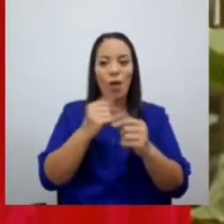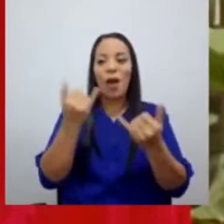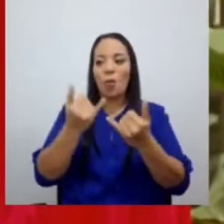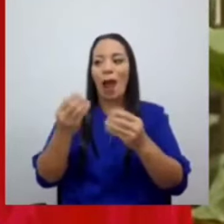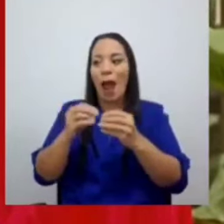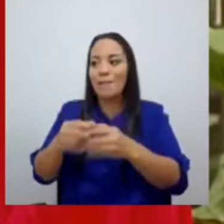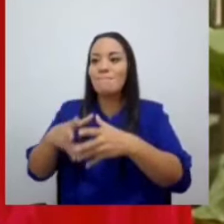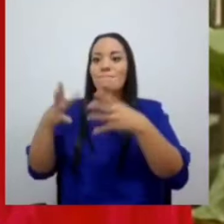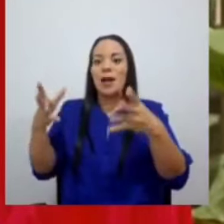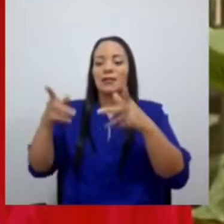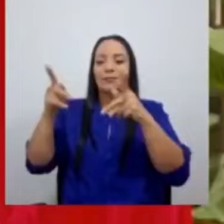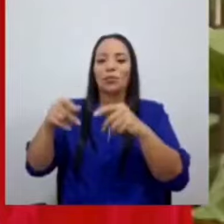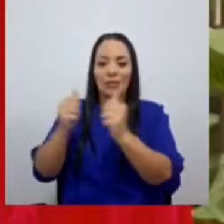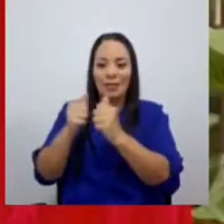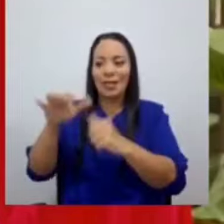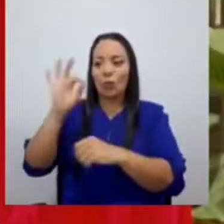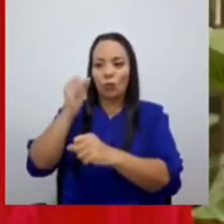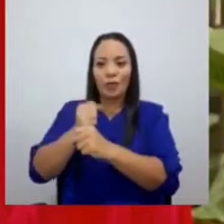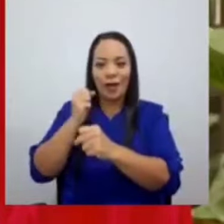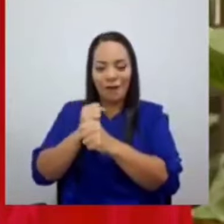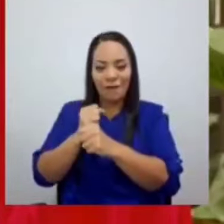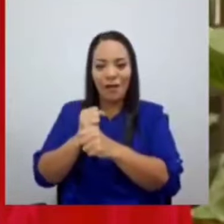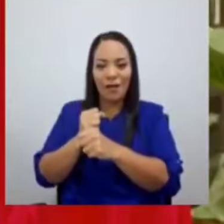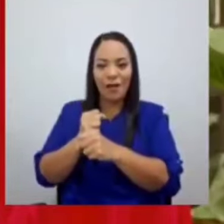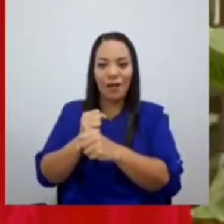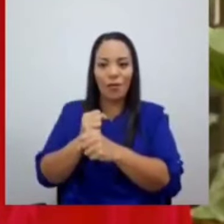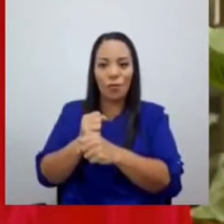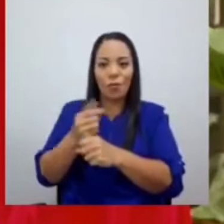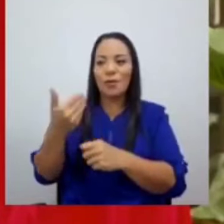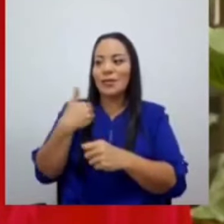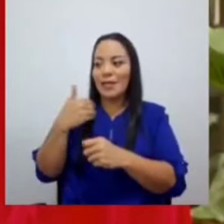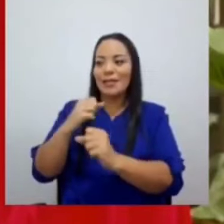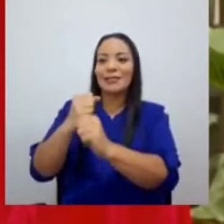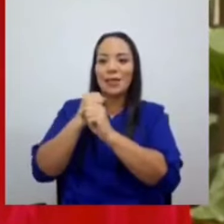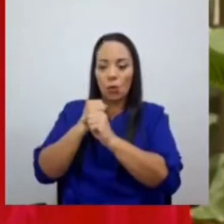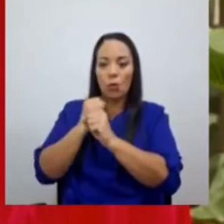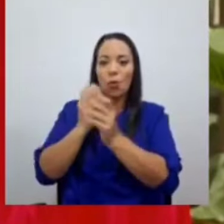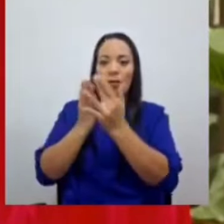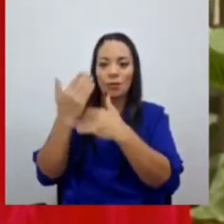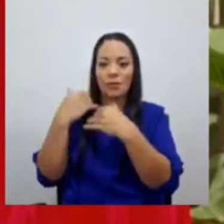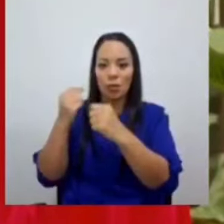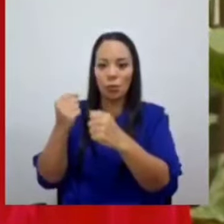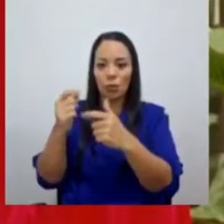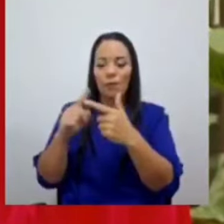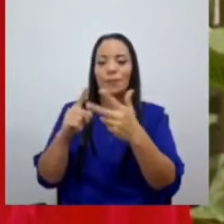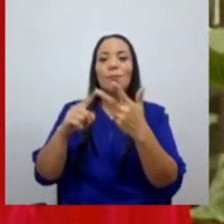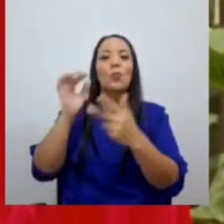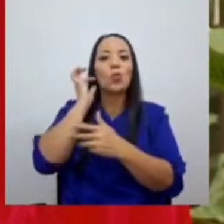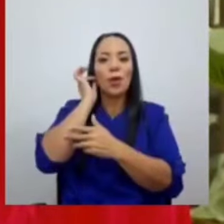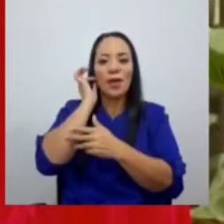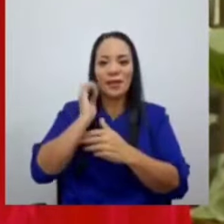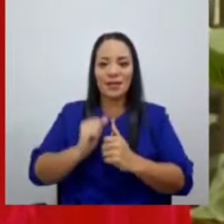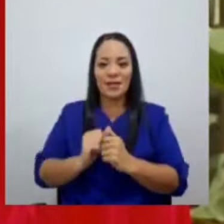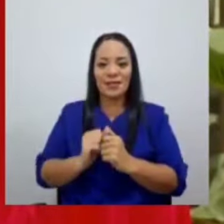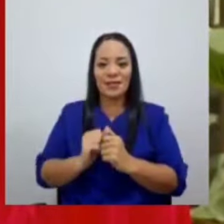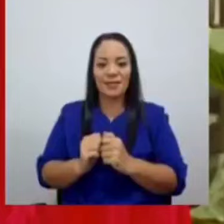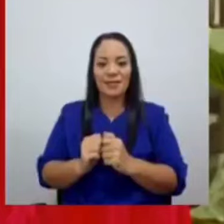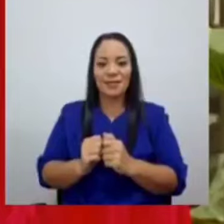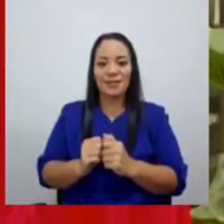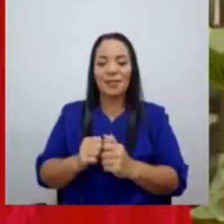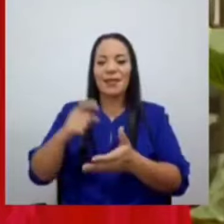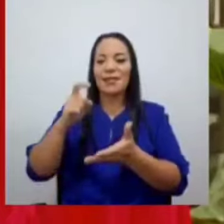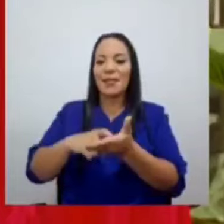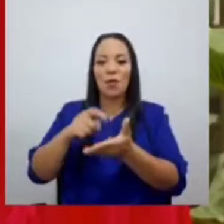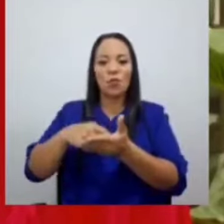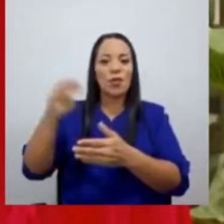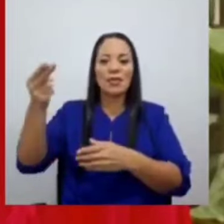los que están trabajando, están trabajando asegurados. Las mujeres, la deuda histórica,